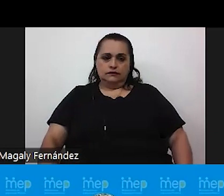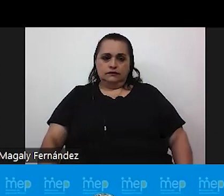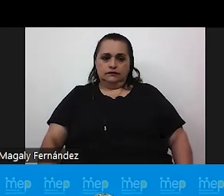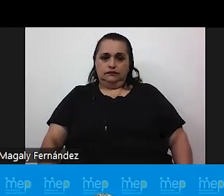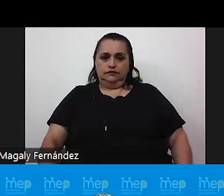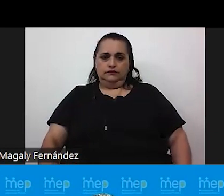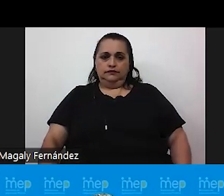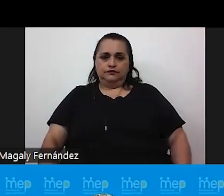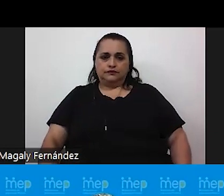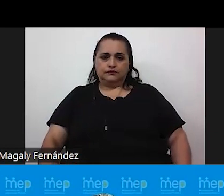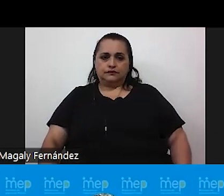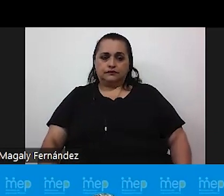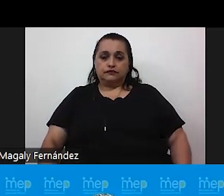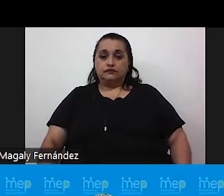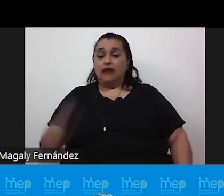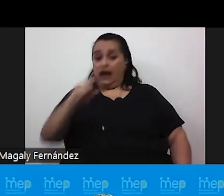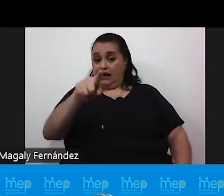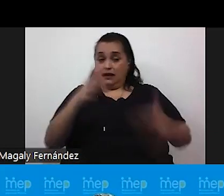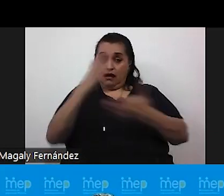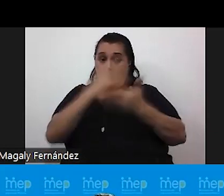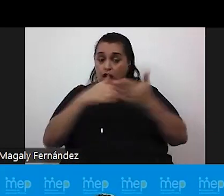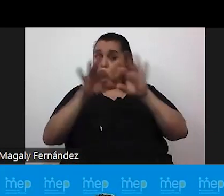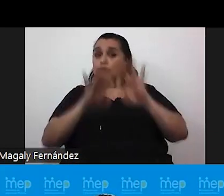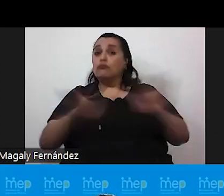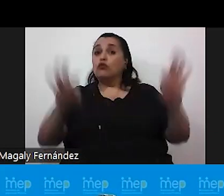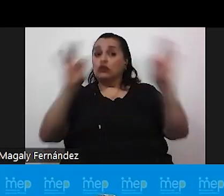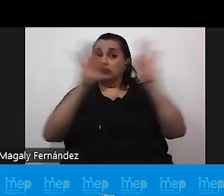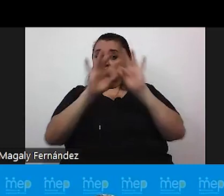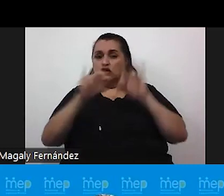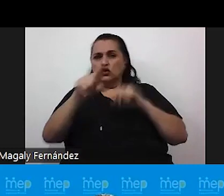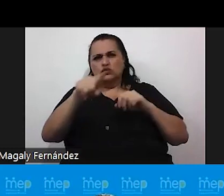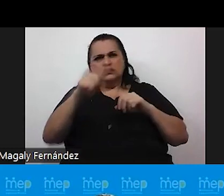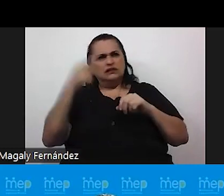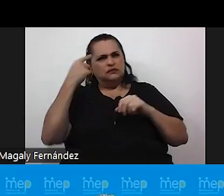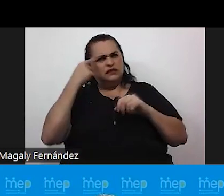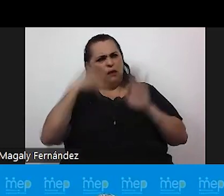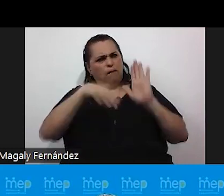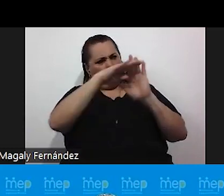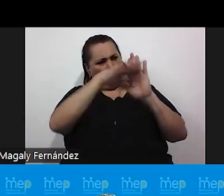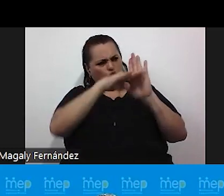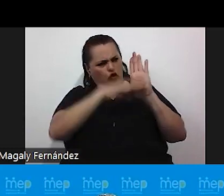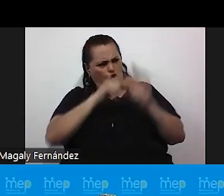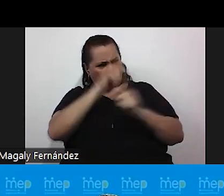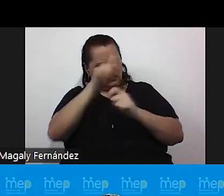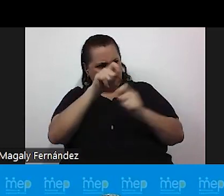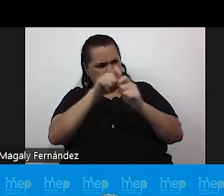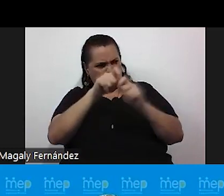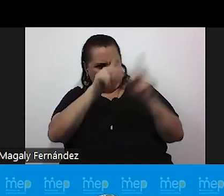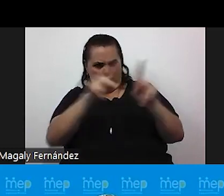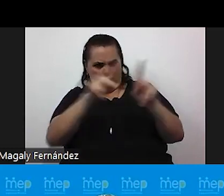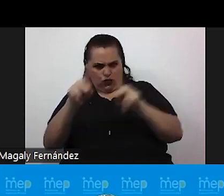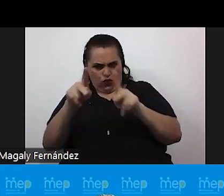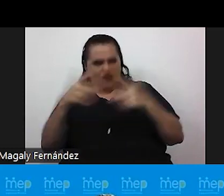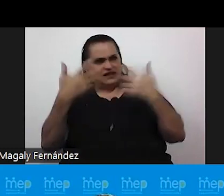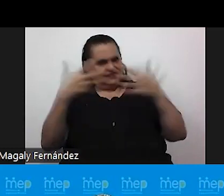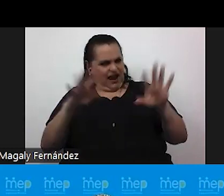bueno y aquí algo importante que ustedes se preguntarán porque hay un protocolo específico para esta población si ya existió un protocolo